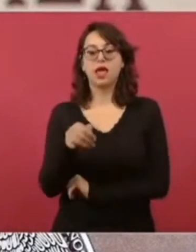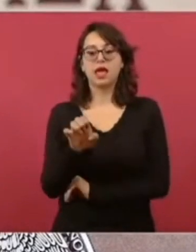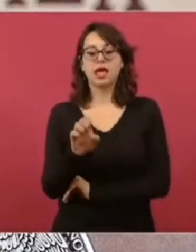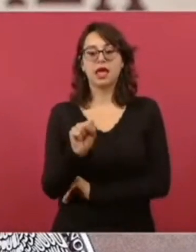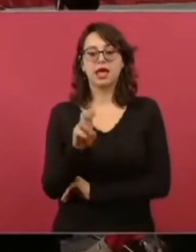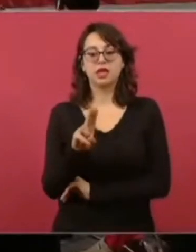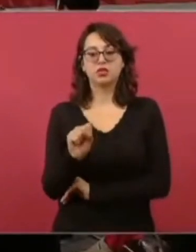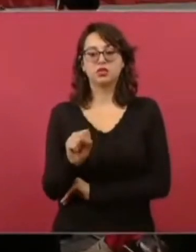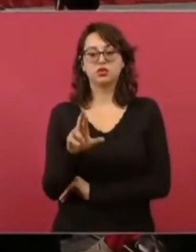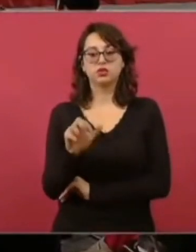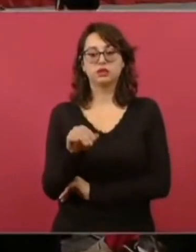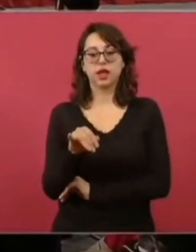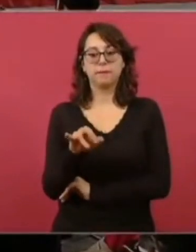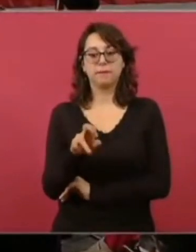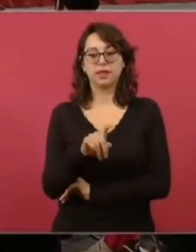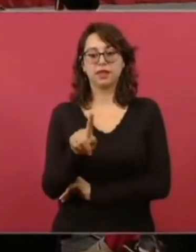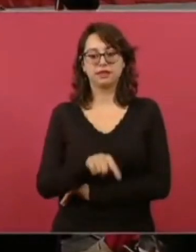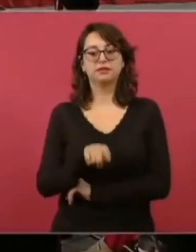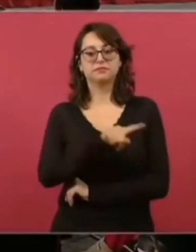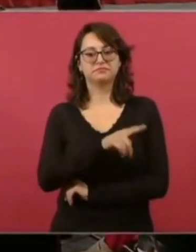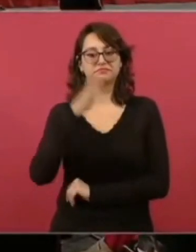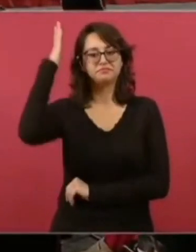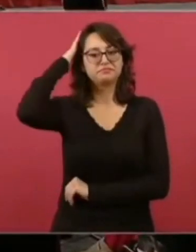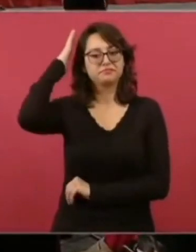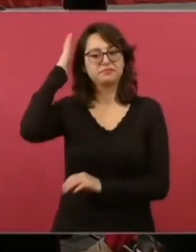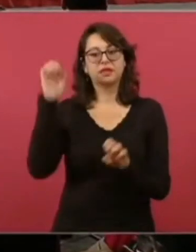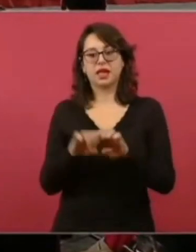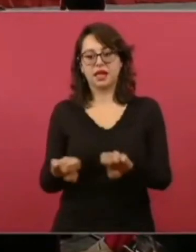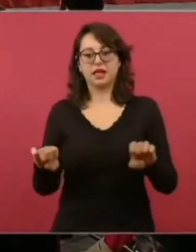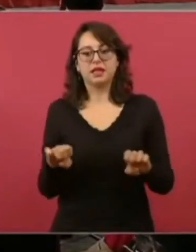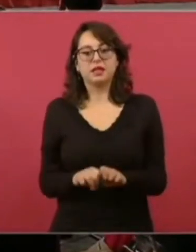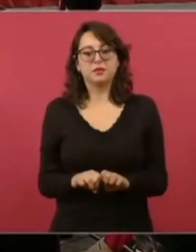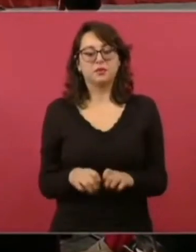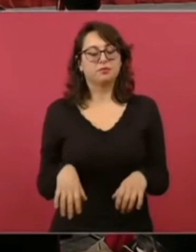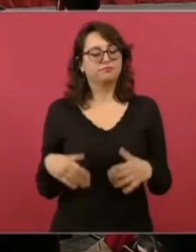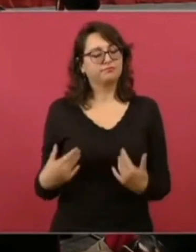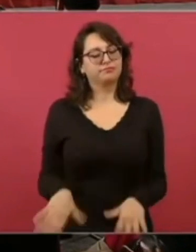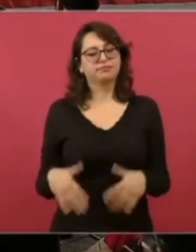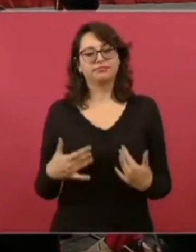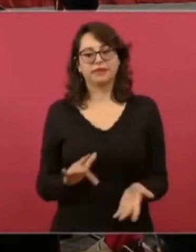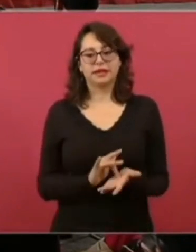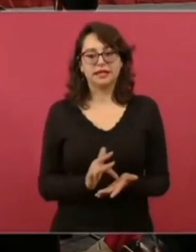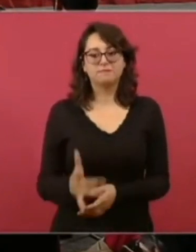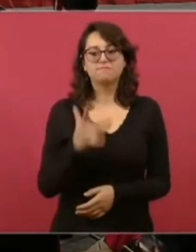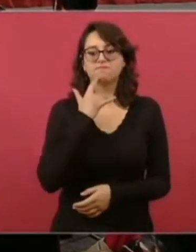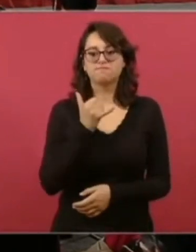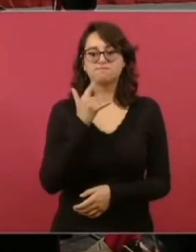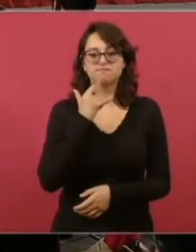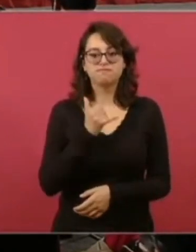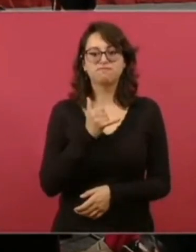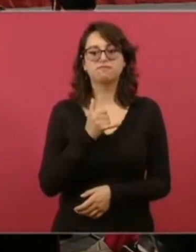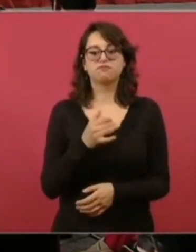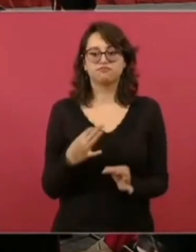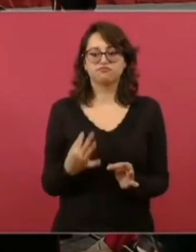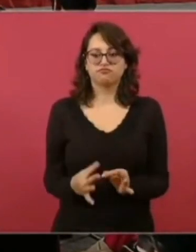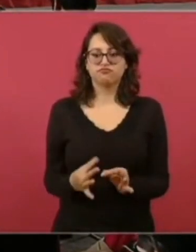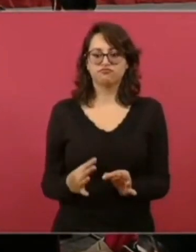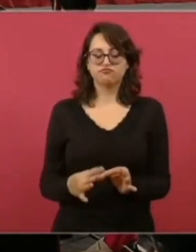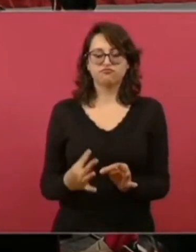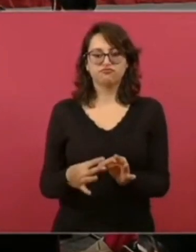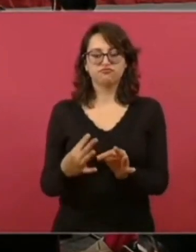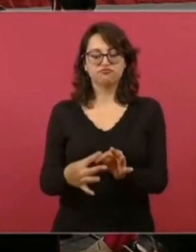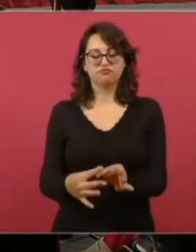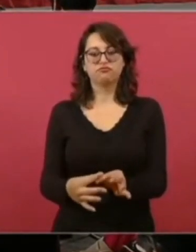quien lidera este equipo todos los días con su compromiso, con la verdad, su disciplina y rigor